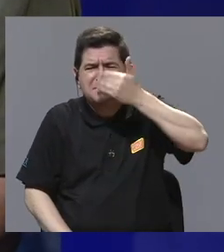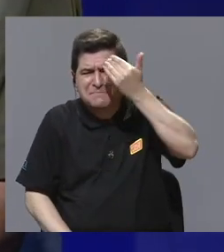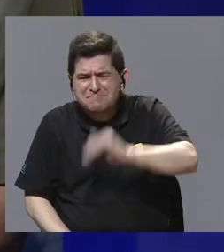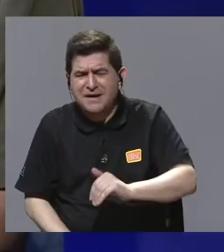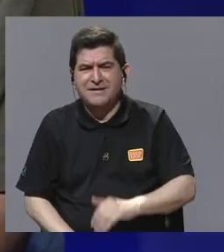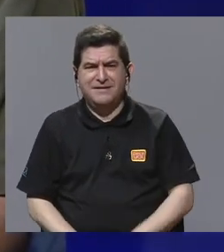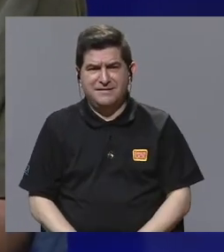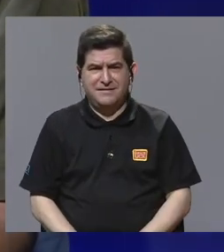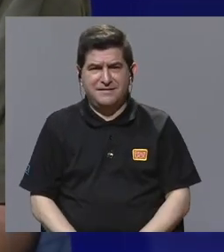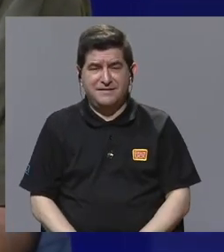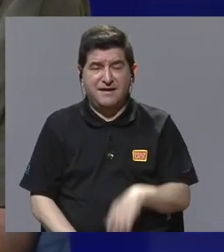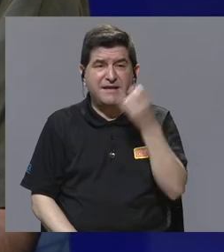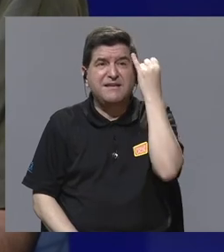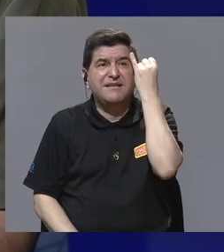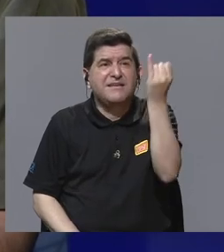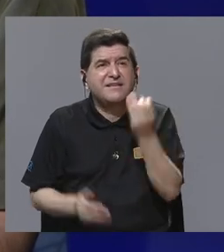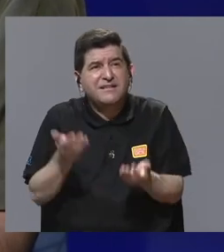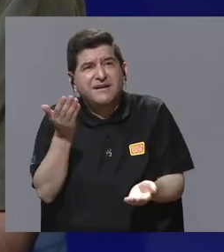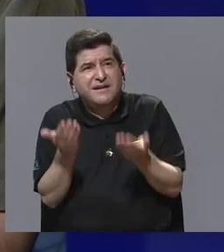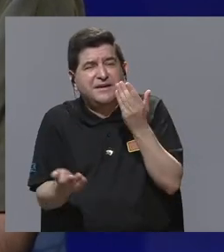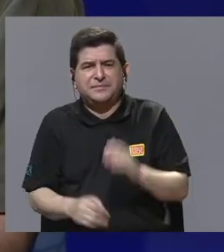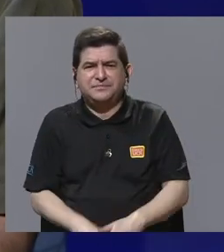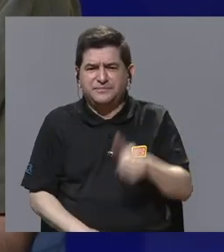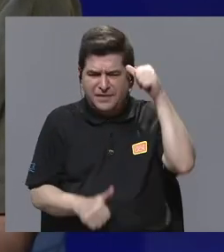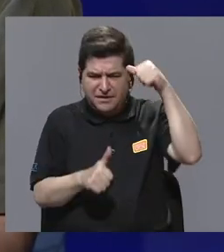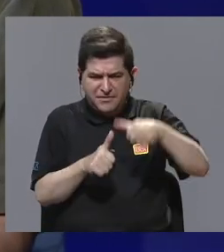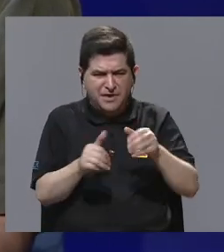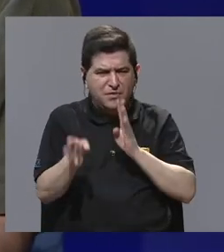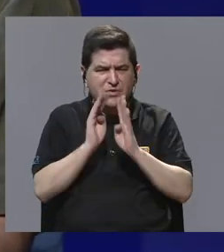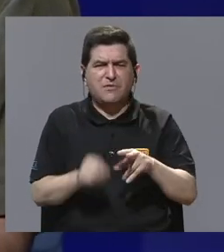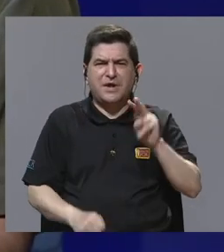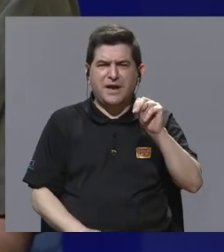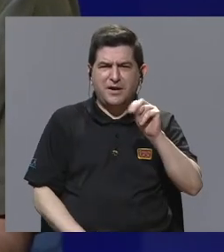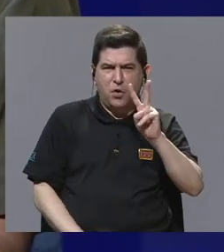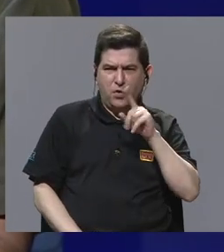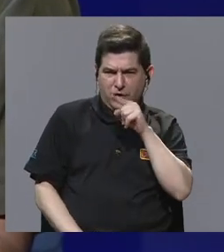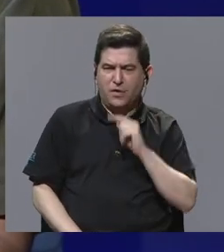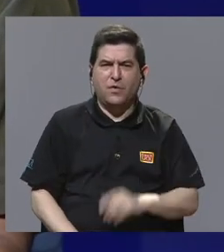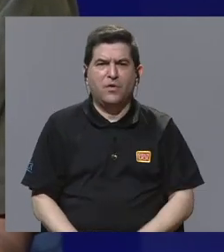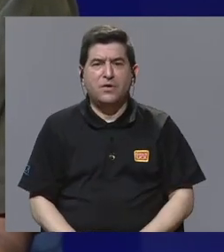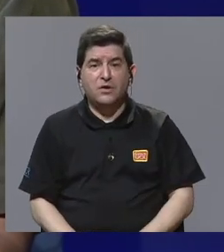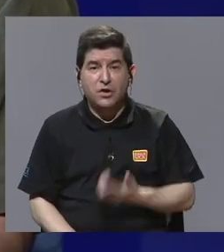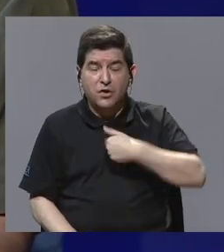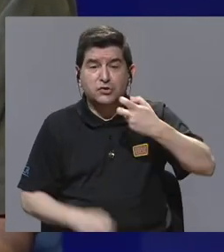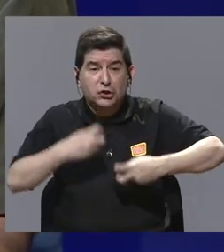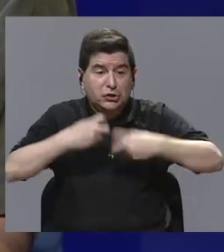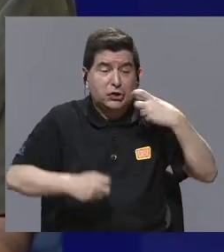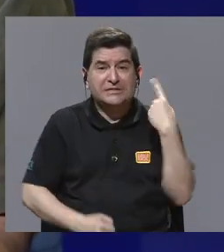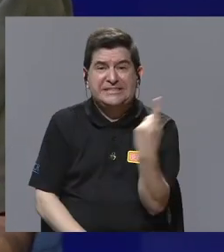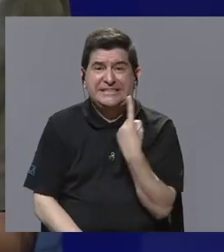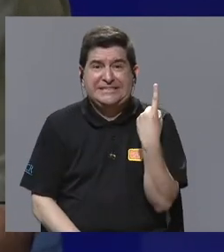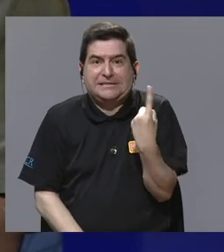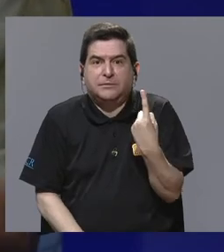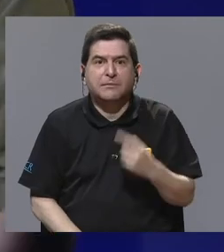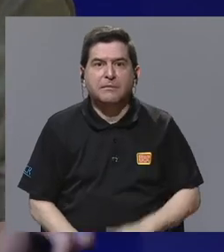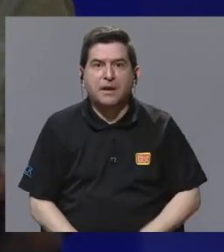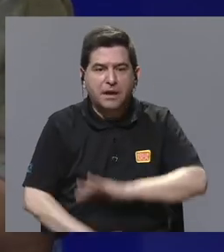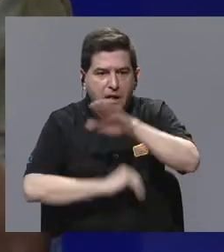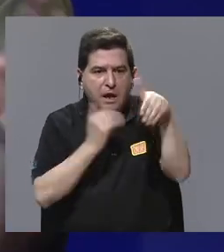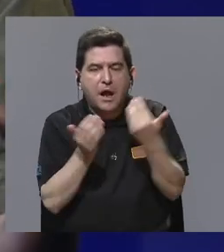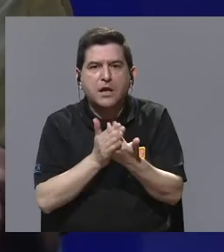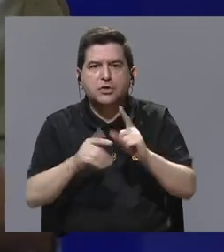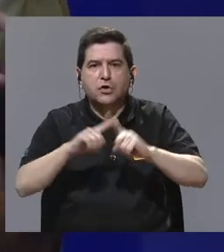Siempre estamos en esta idea de, me acuerdo que algún día hablaba con Nicole como, estamos en crisis siempre. En todos